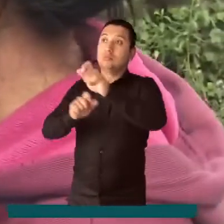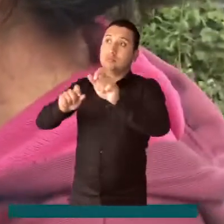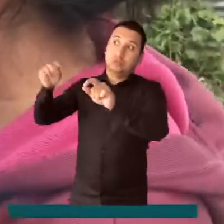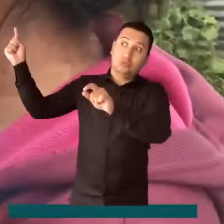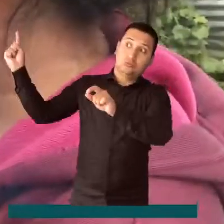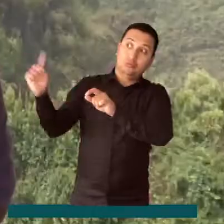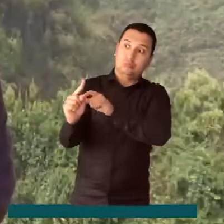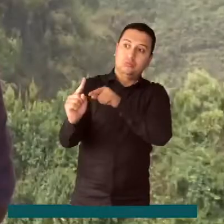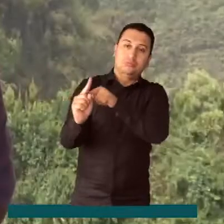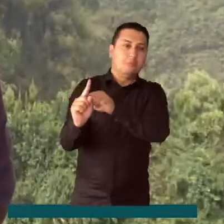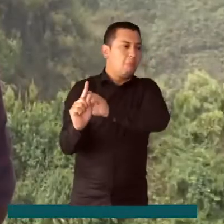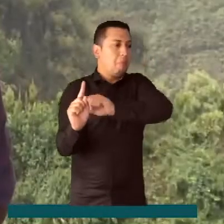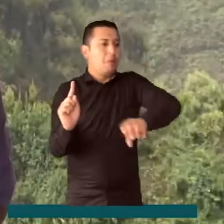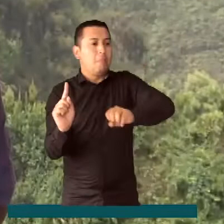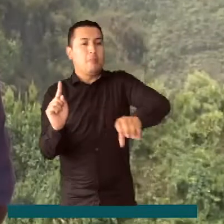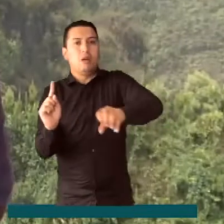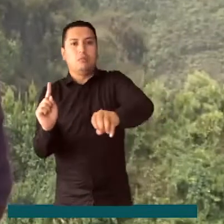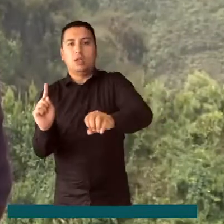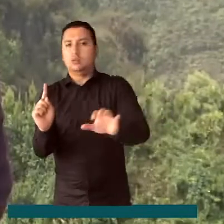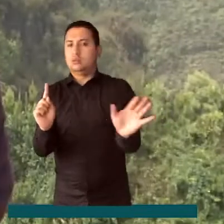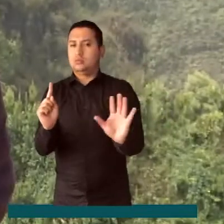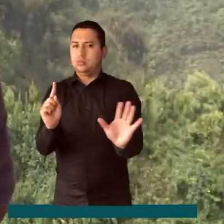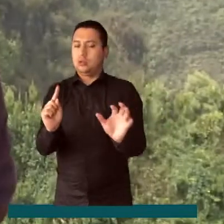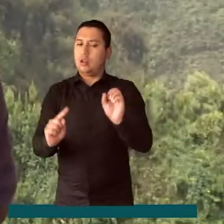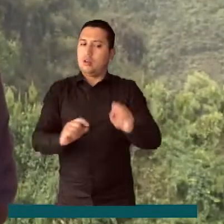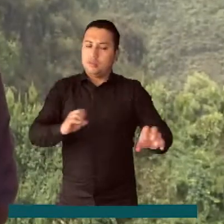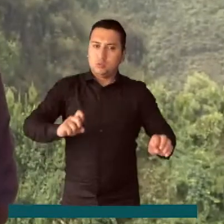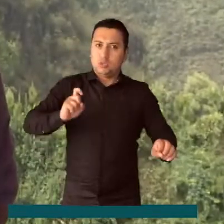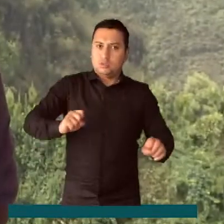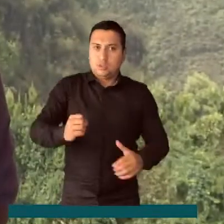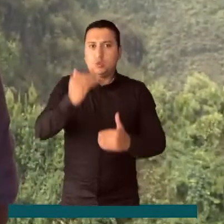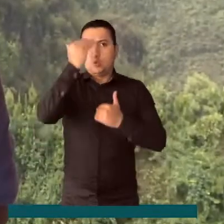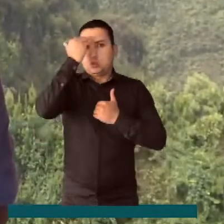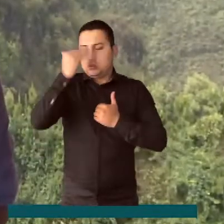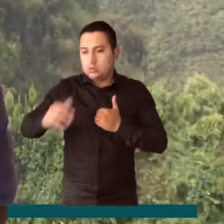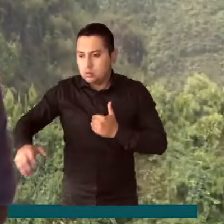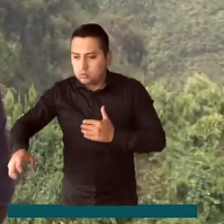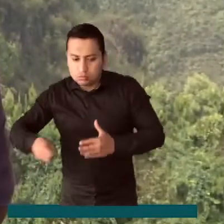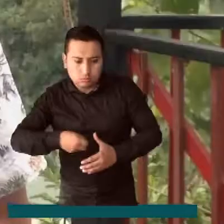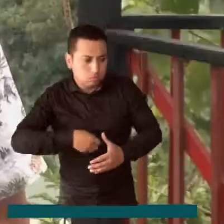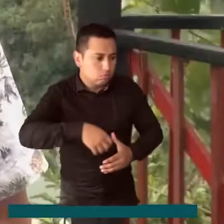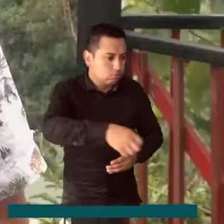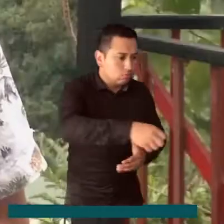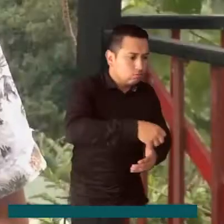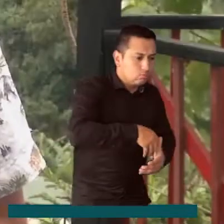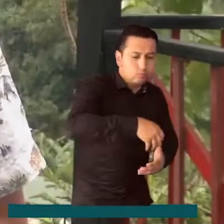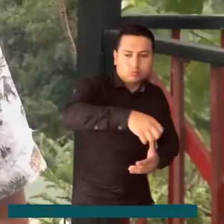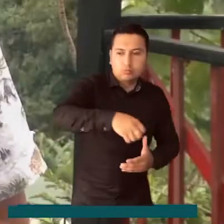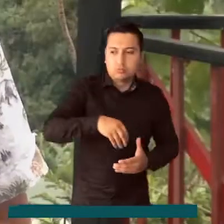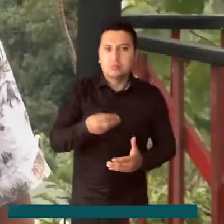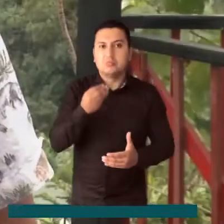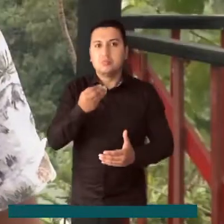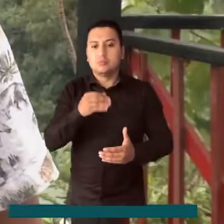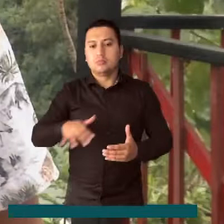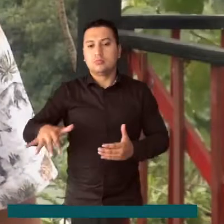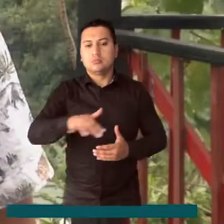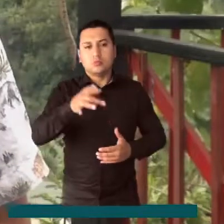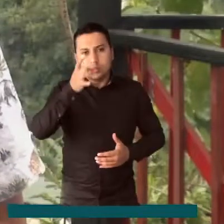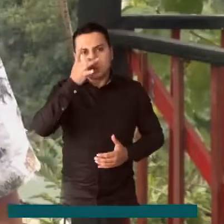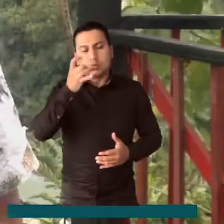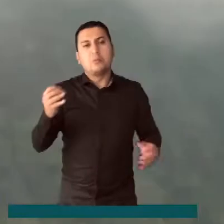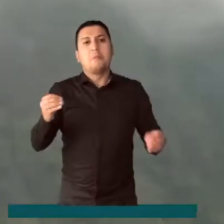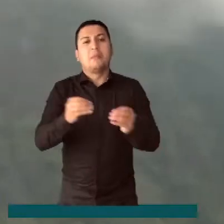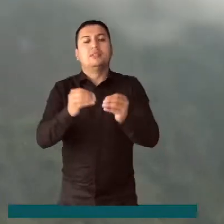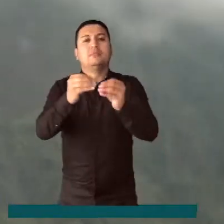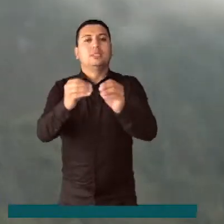ecosistemas. Que levante cada uno su basura para no contaminar más el ambiente. Para que cuidemos la flora y